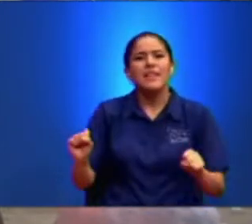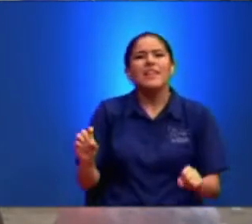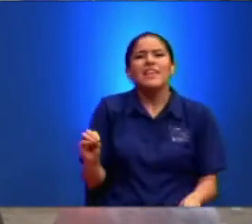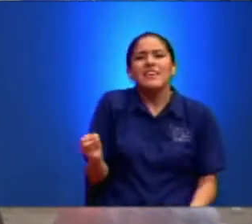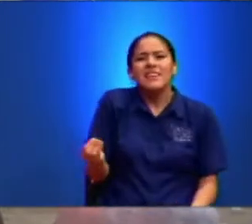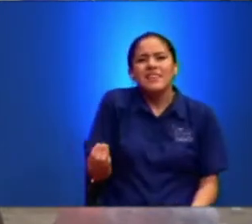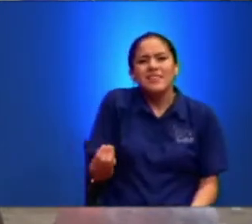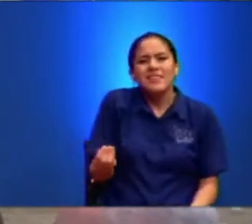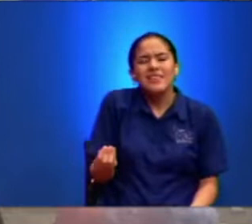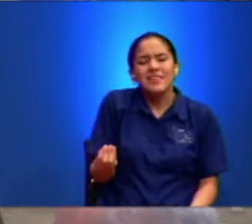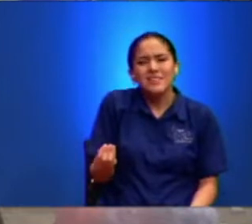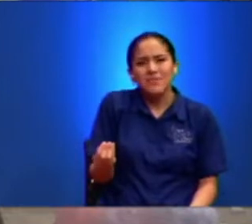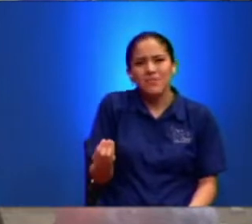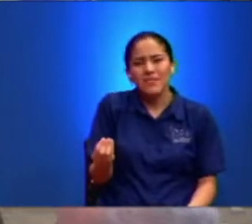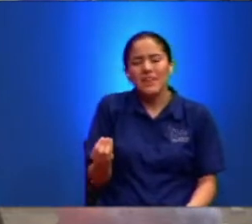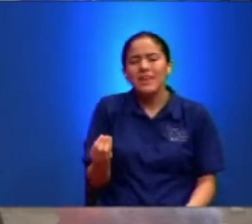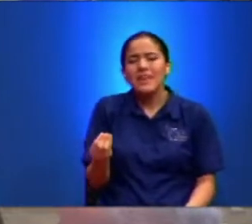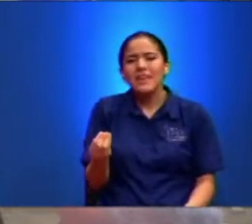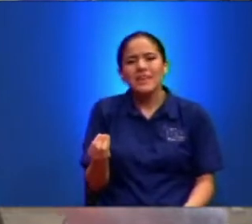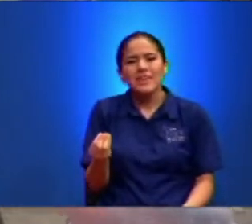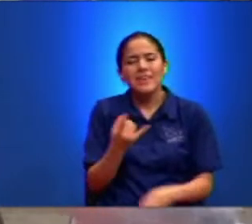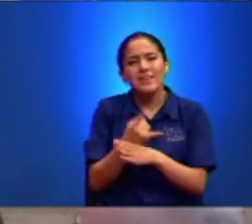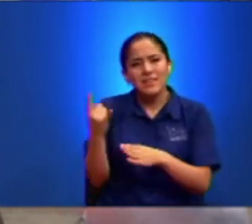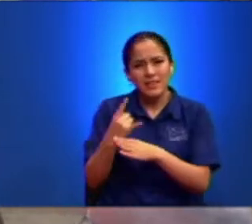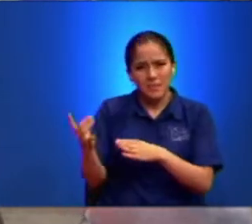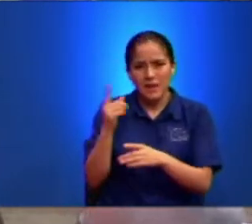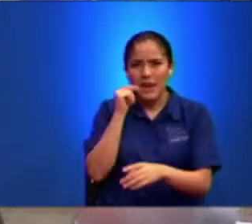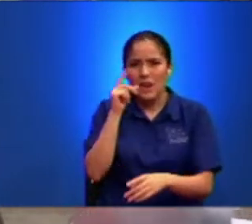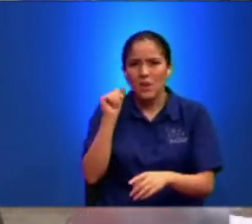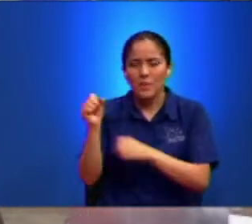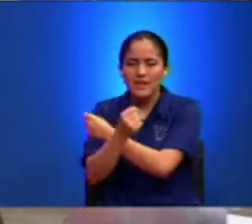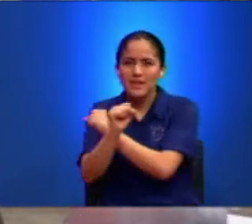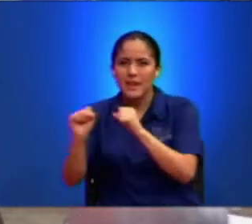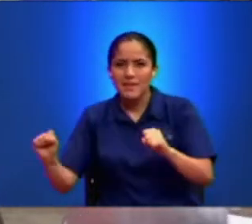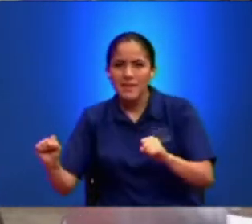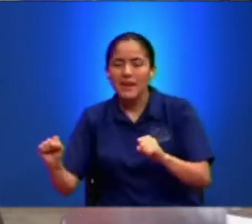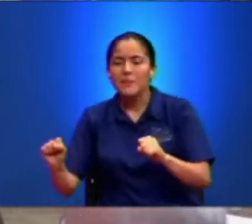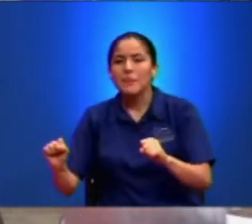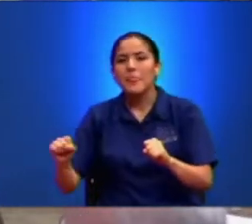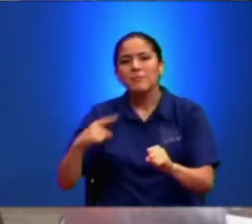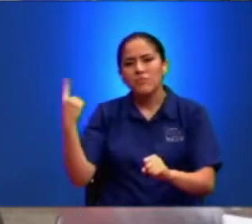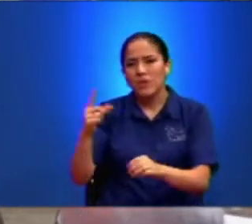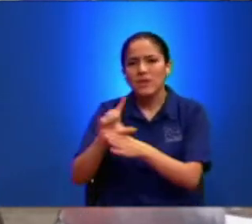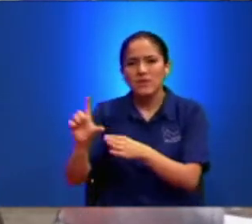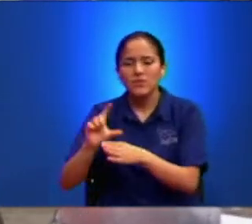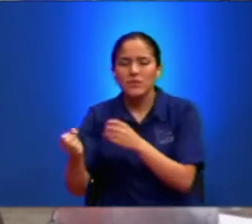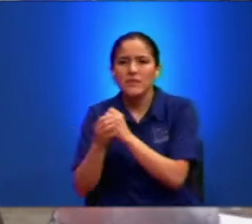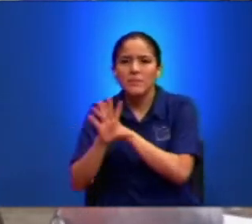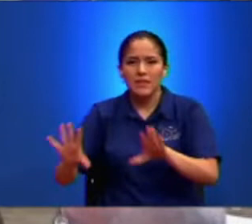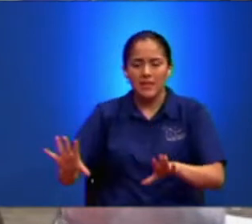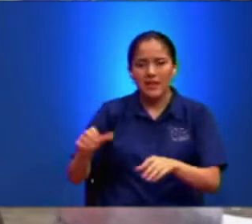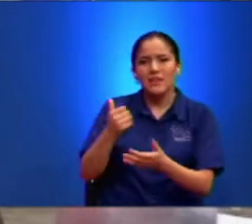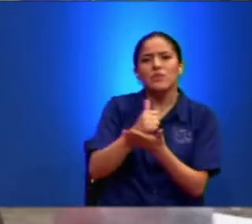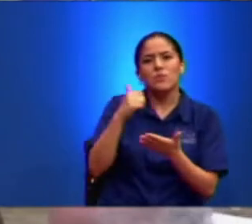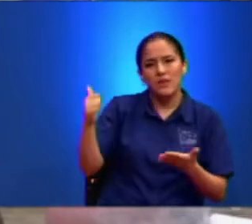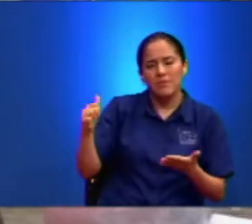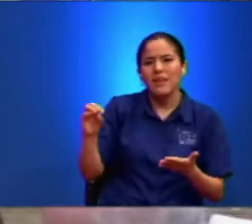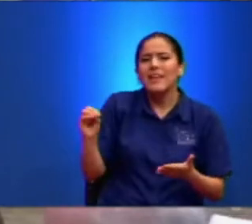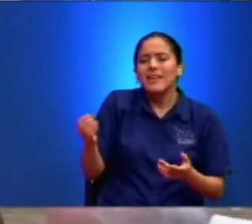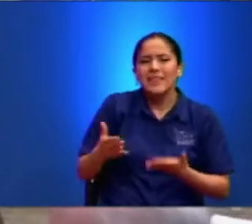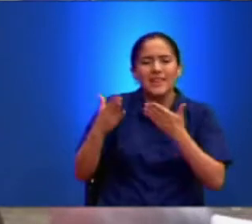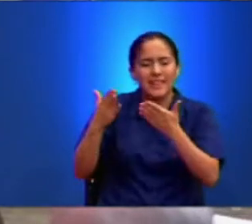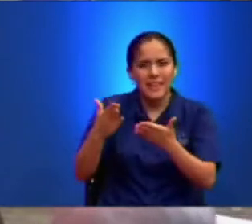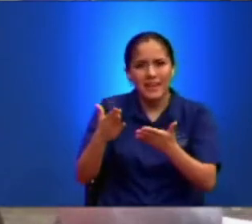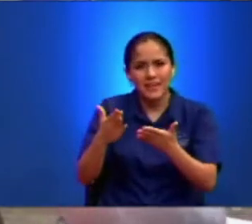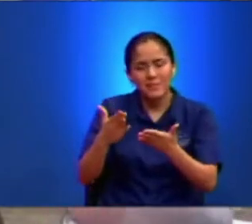Ganar el mundo Entero Y perder su alma? Pues ¿Qué dará Un hombre A cambio De su alma? El